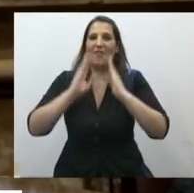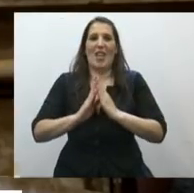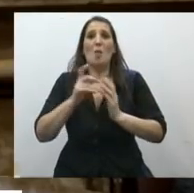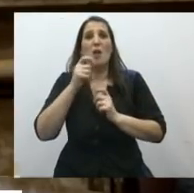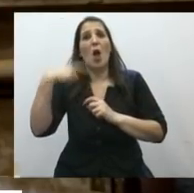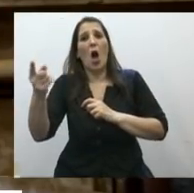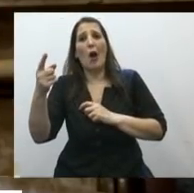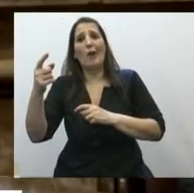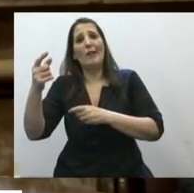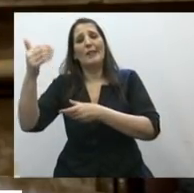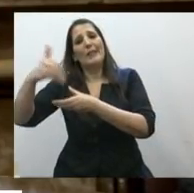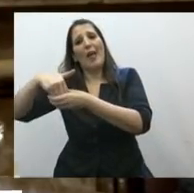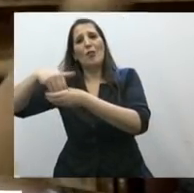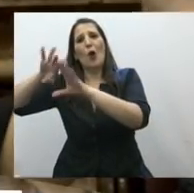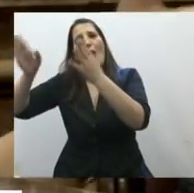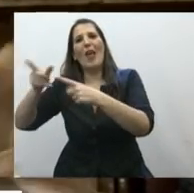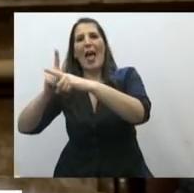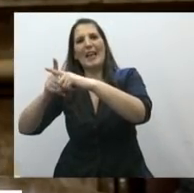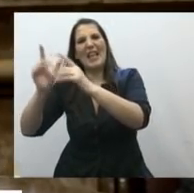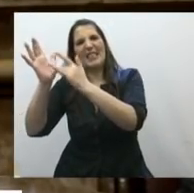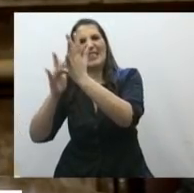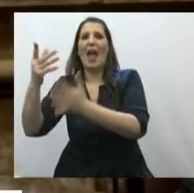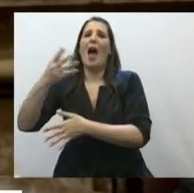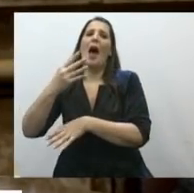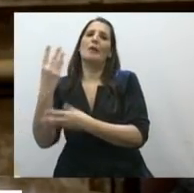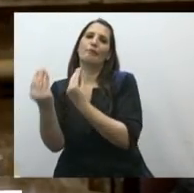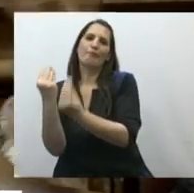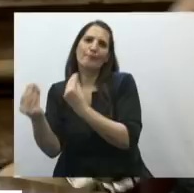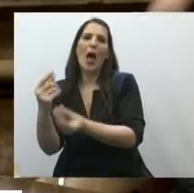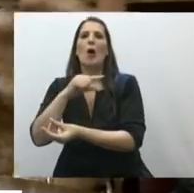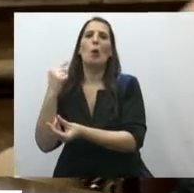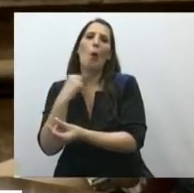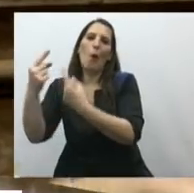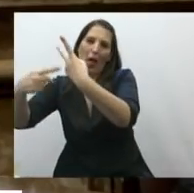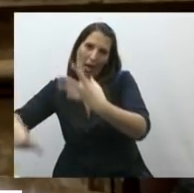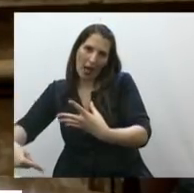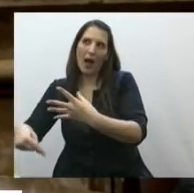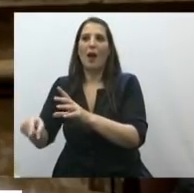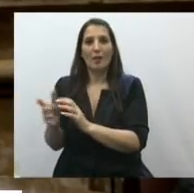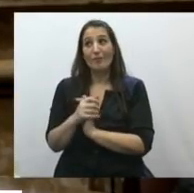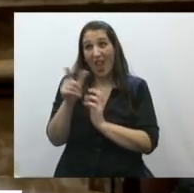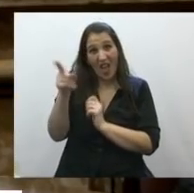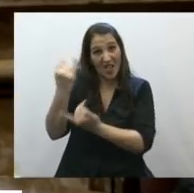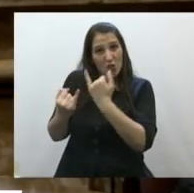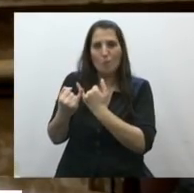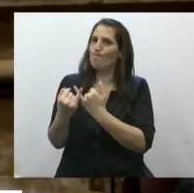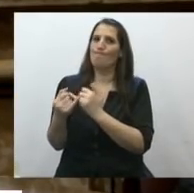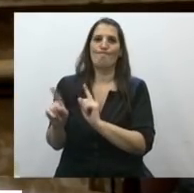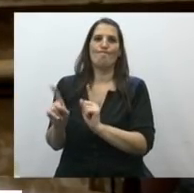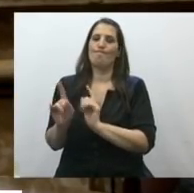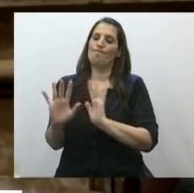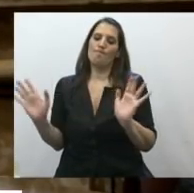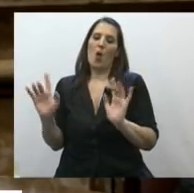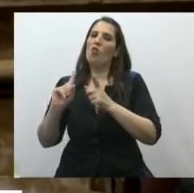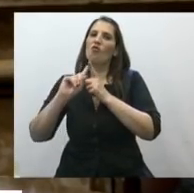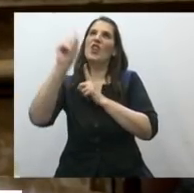y ante embestidas o pedidos de excomunión, como nos está pasando en nuestra provincia, a